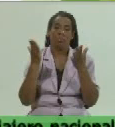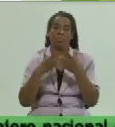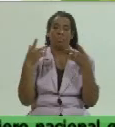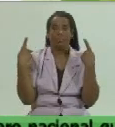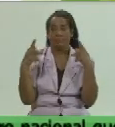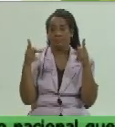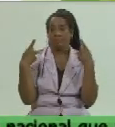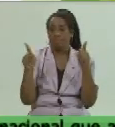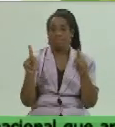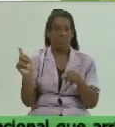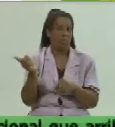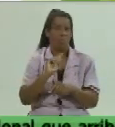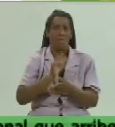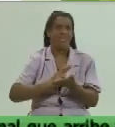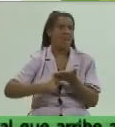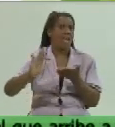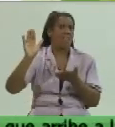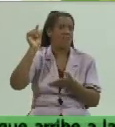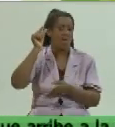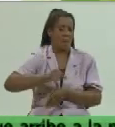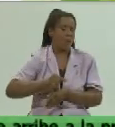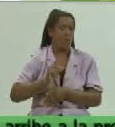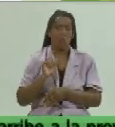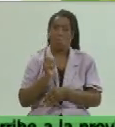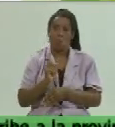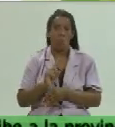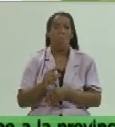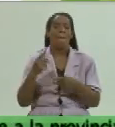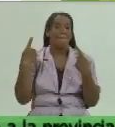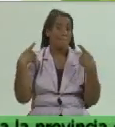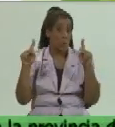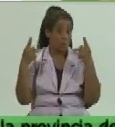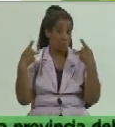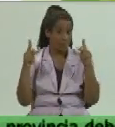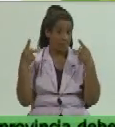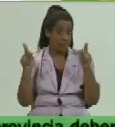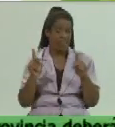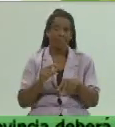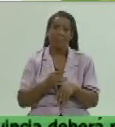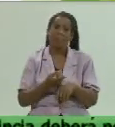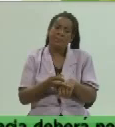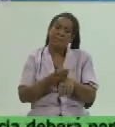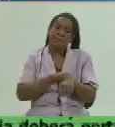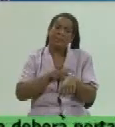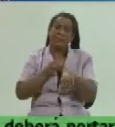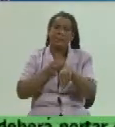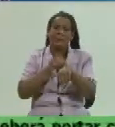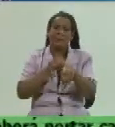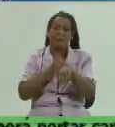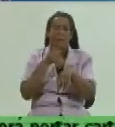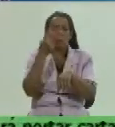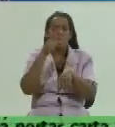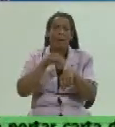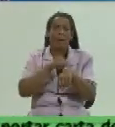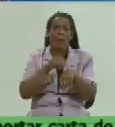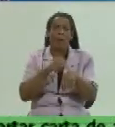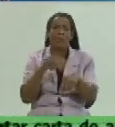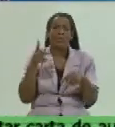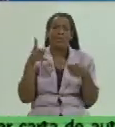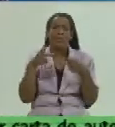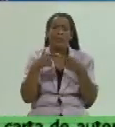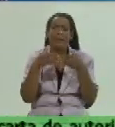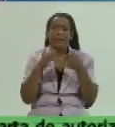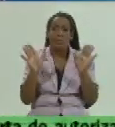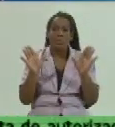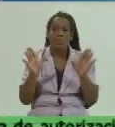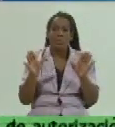No es de nadie en particular, es de todos nuestros profesionales. Y que afortunadamente hace minutos, una hora digamos, ya se inauguró el laboratorio